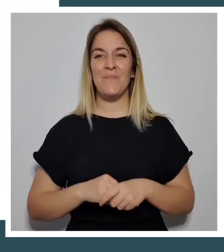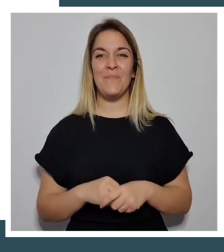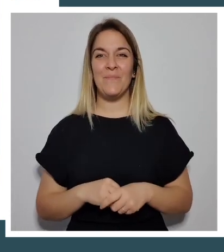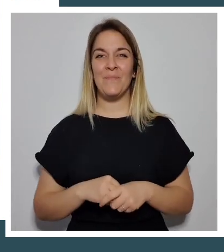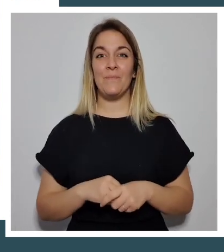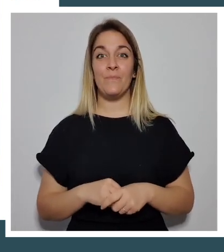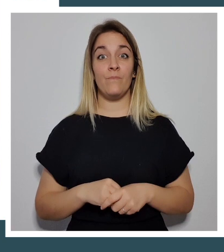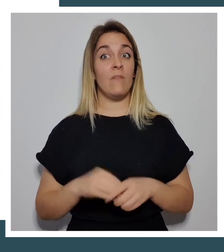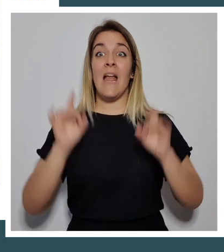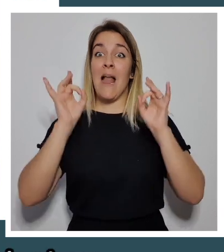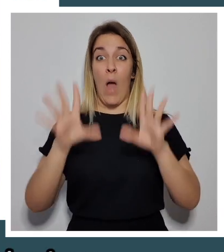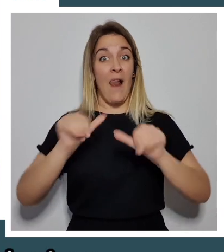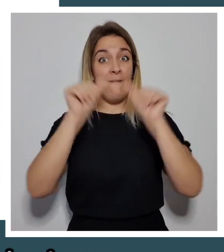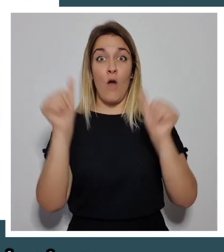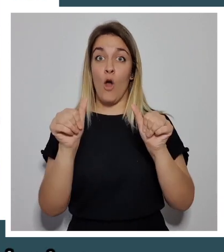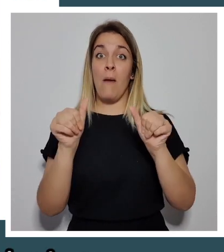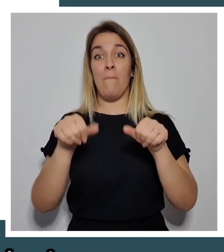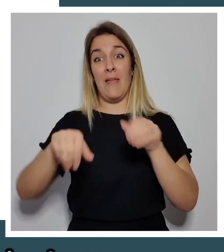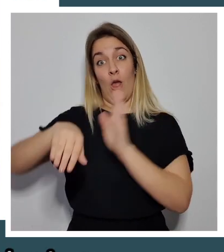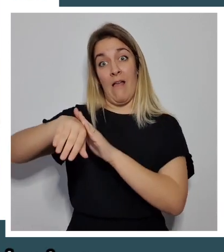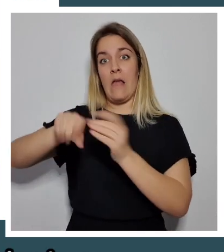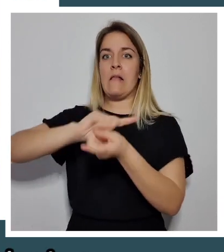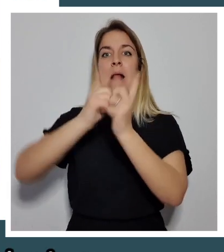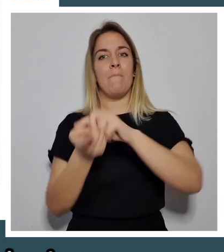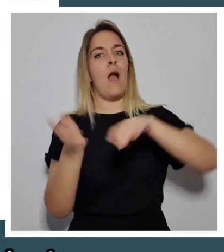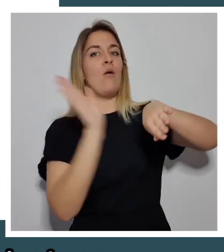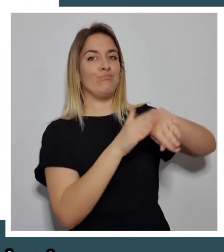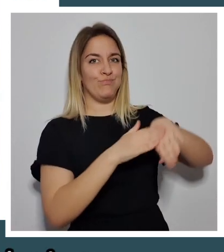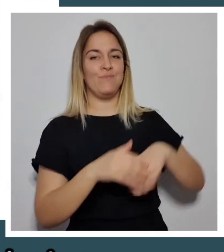Del mismo modo, igual que con la pierna izquierda, lo realizamos con la derecha.